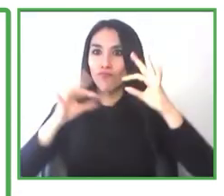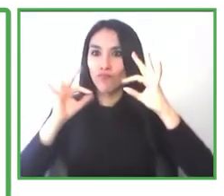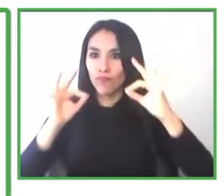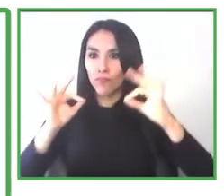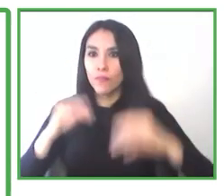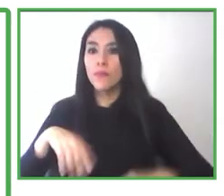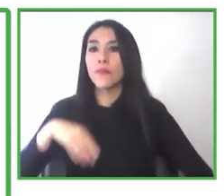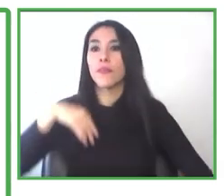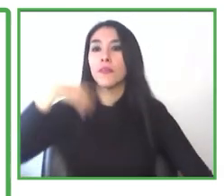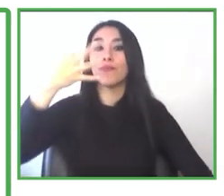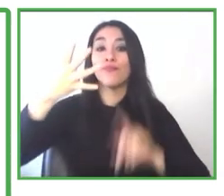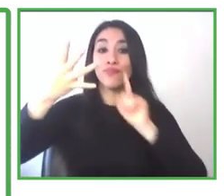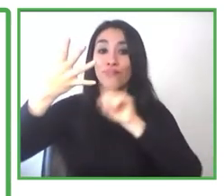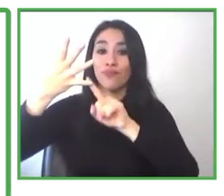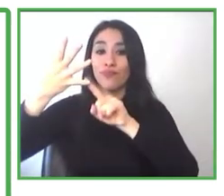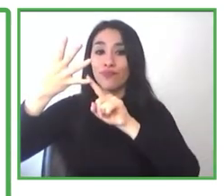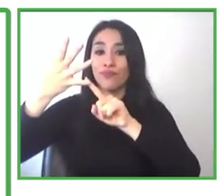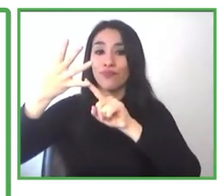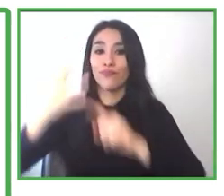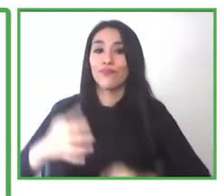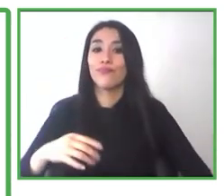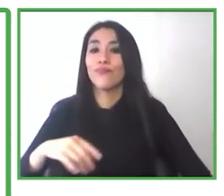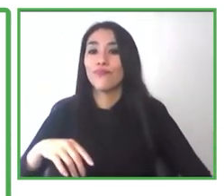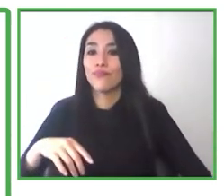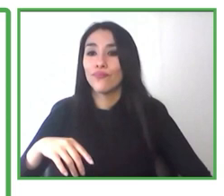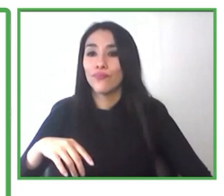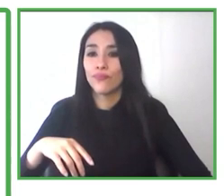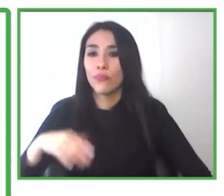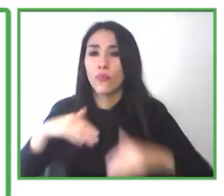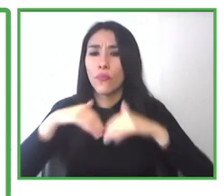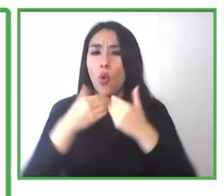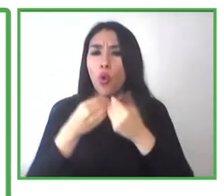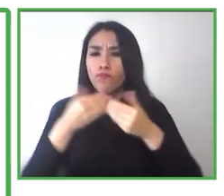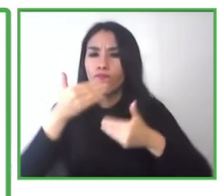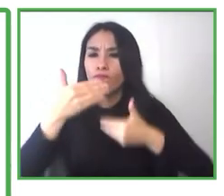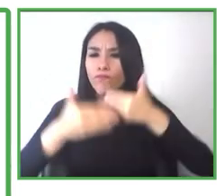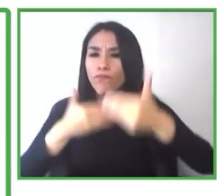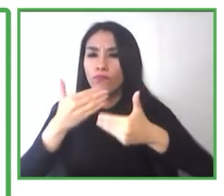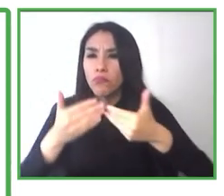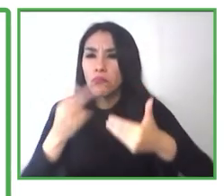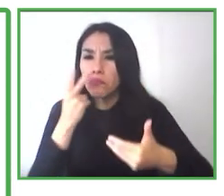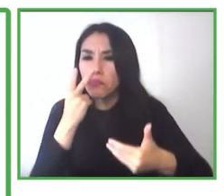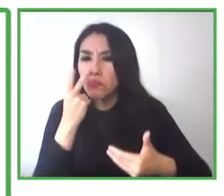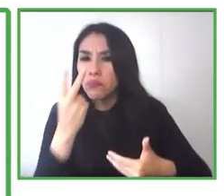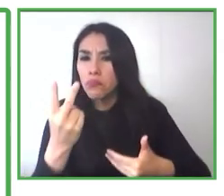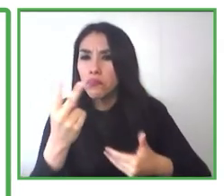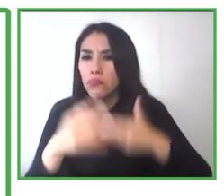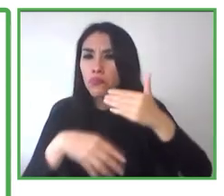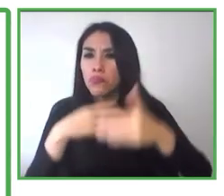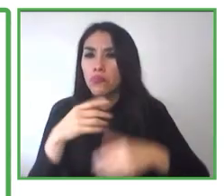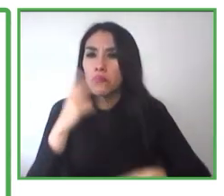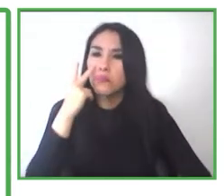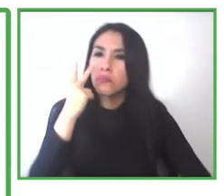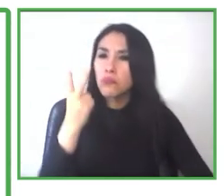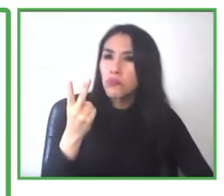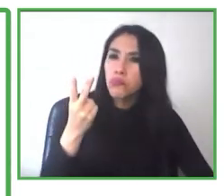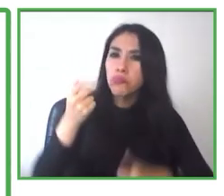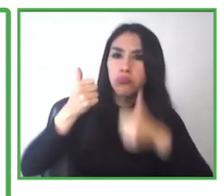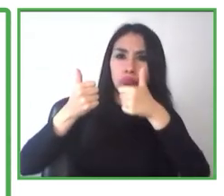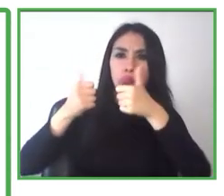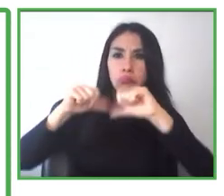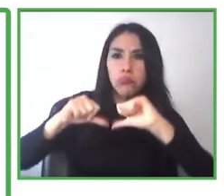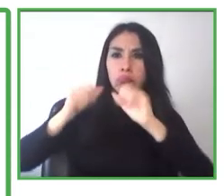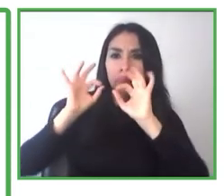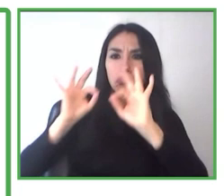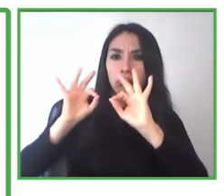debemos seguir un proceso de acompañamiento en el cual hacemos una evaluación del desempeño de la persona por parte de su